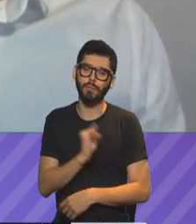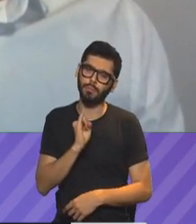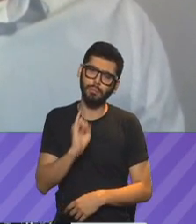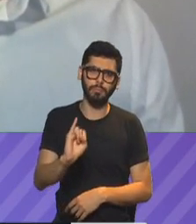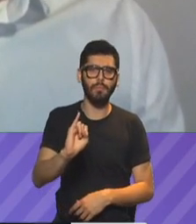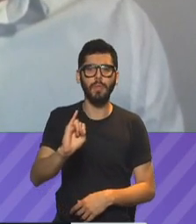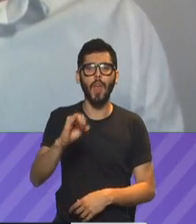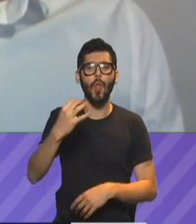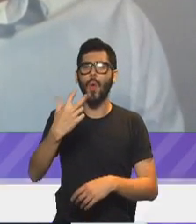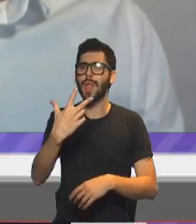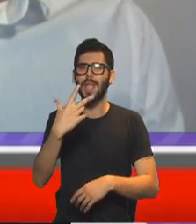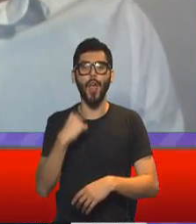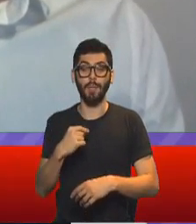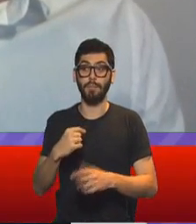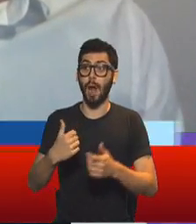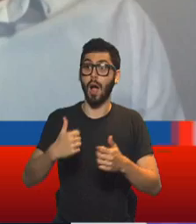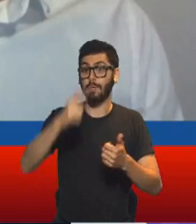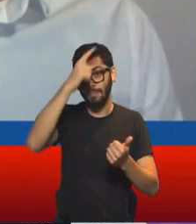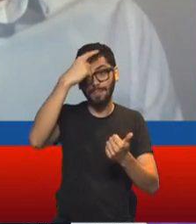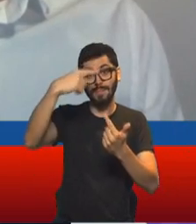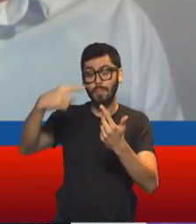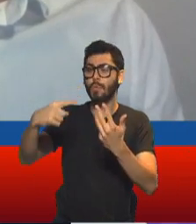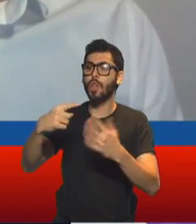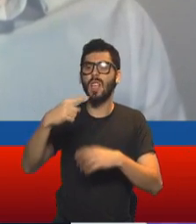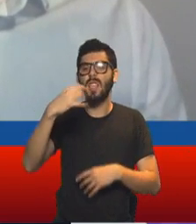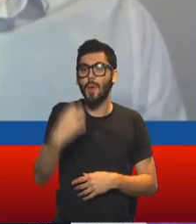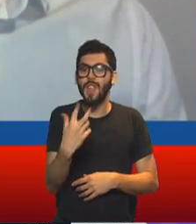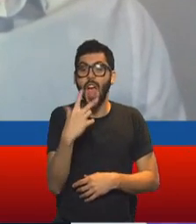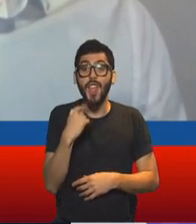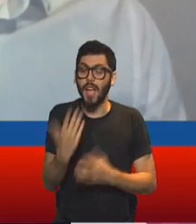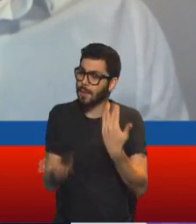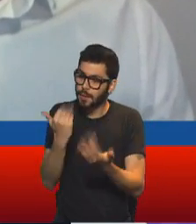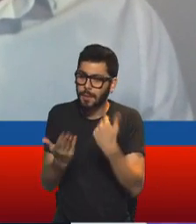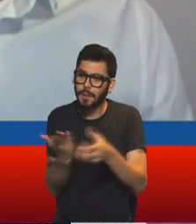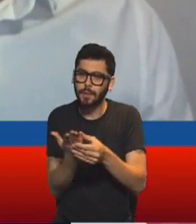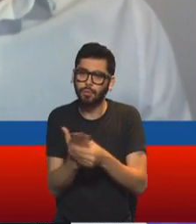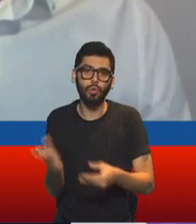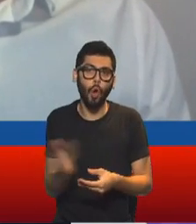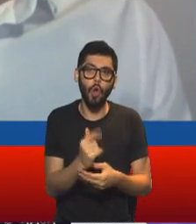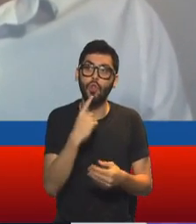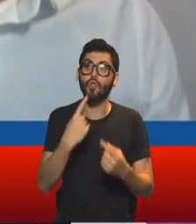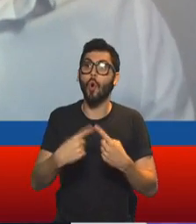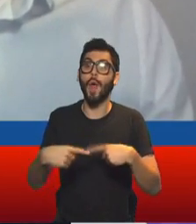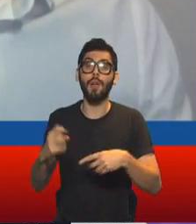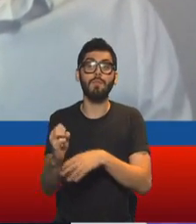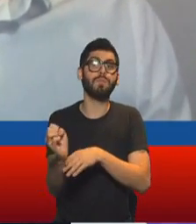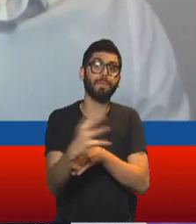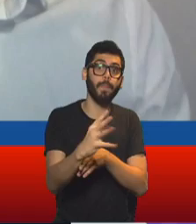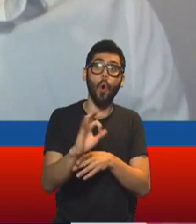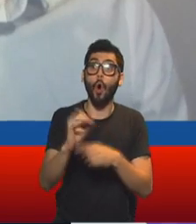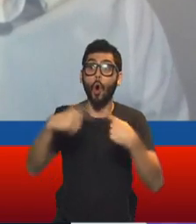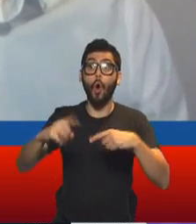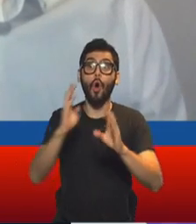horas a todas las fuerzas para que remitan cualquier documentación de, ya sea del envío de pertrechos o de falta de